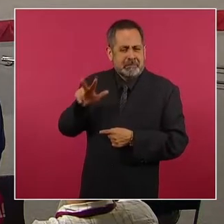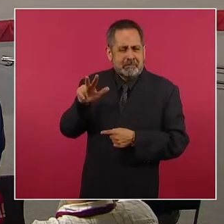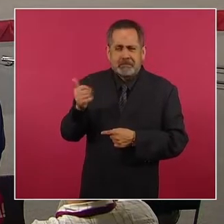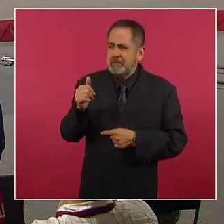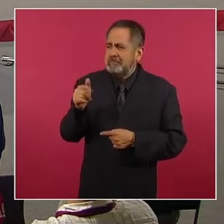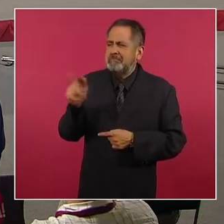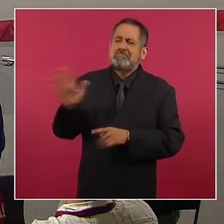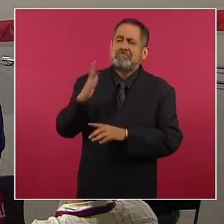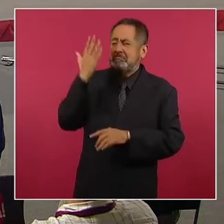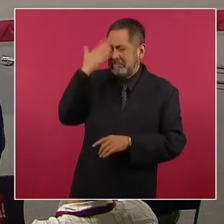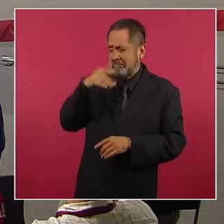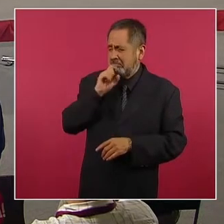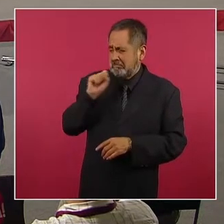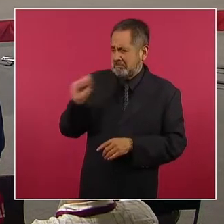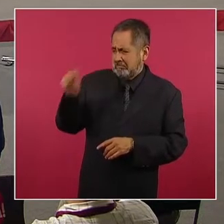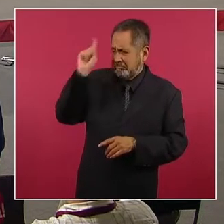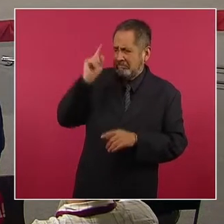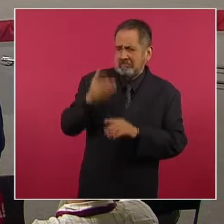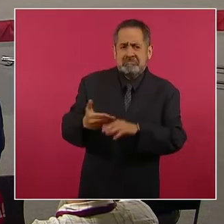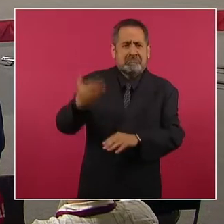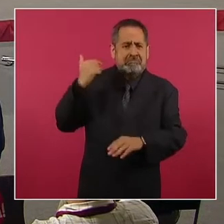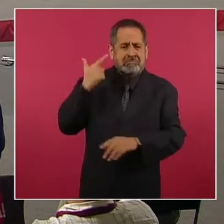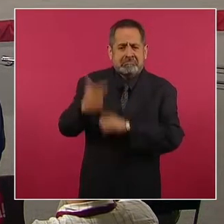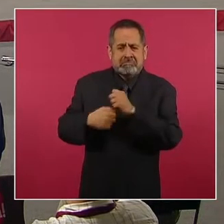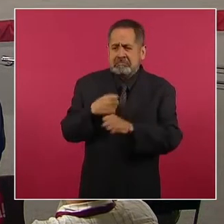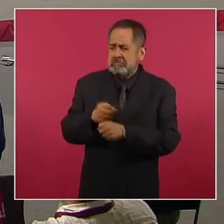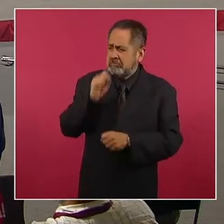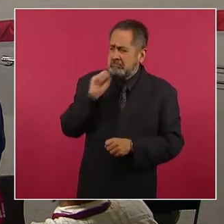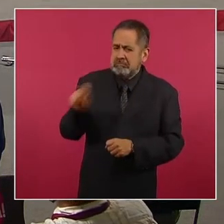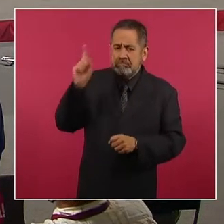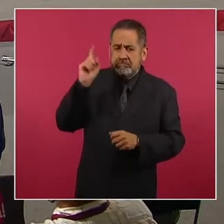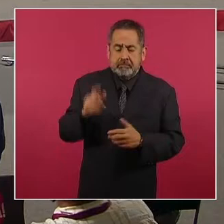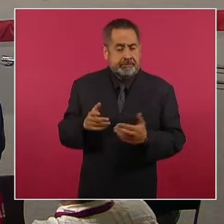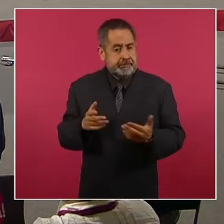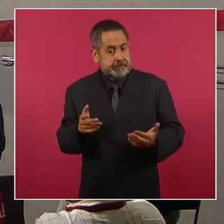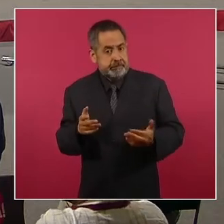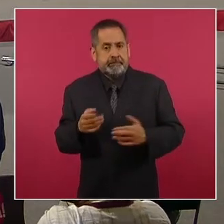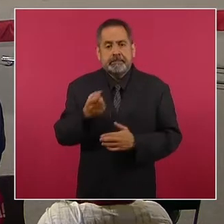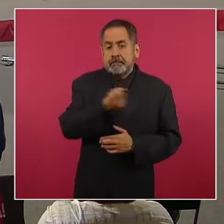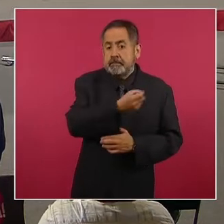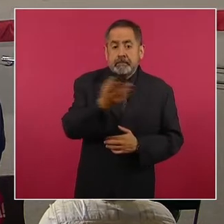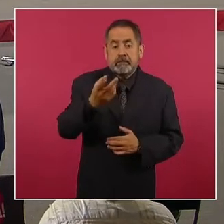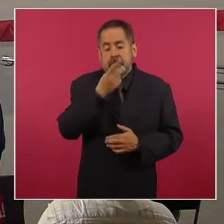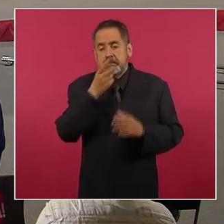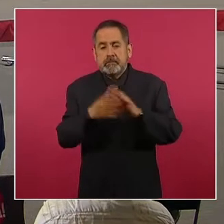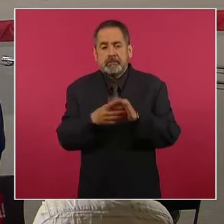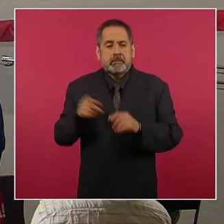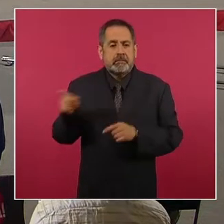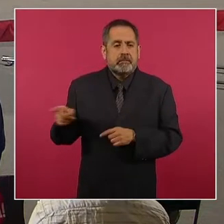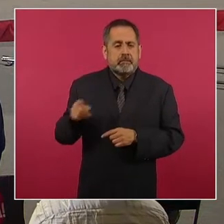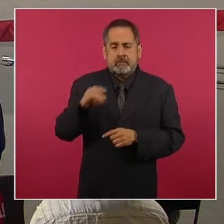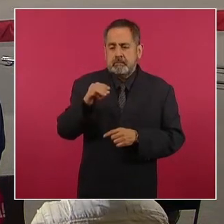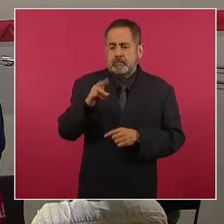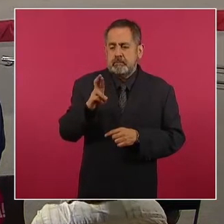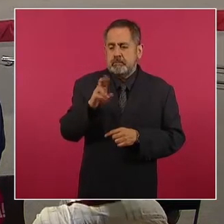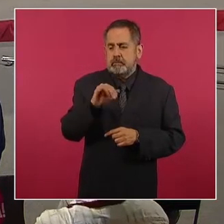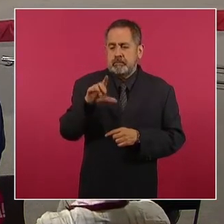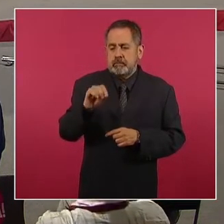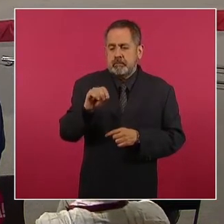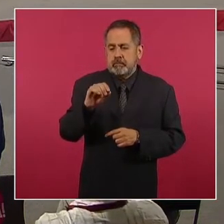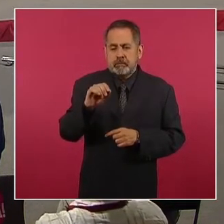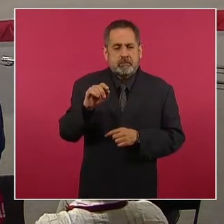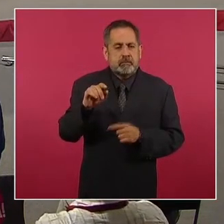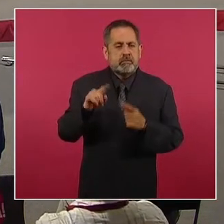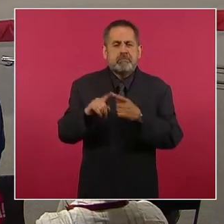conocen desde hace más de siete años. Incluso hubo quienes compararon las declaraciones de Jesús Murillo Karam y las de